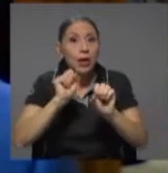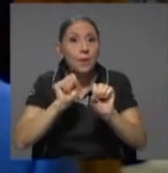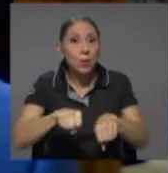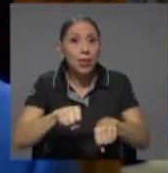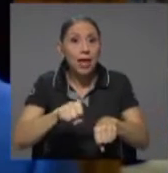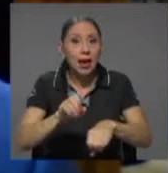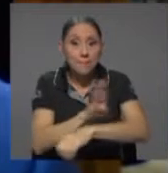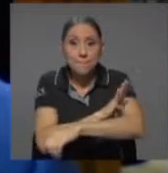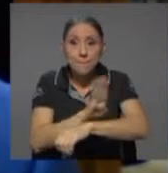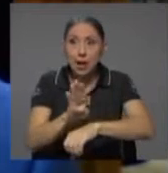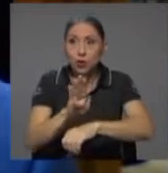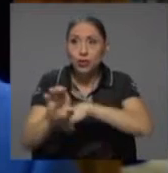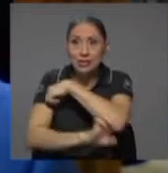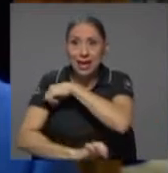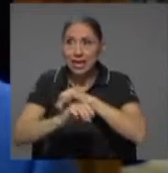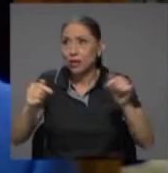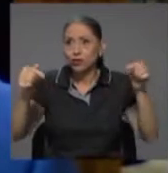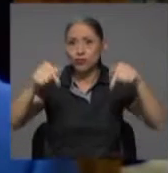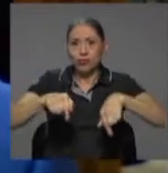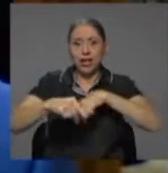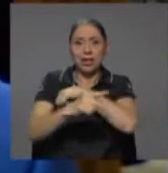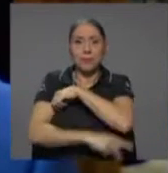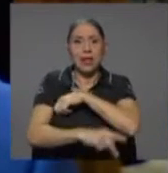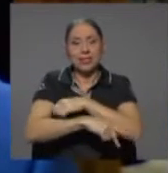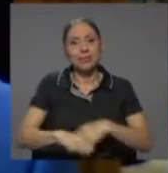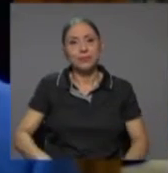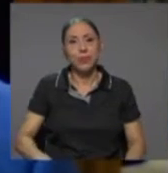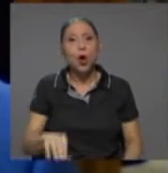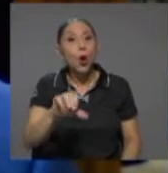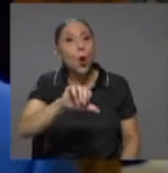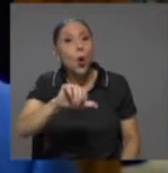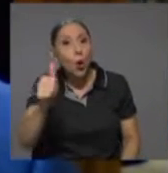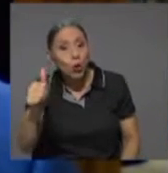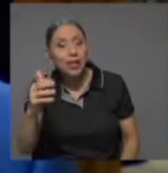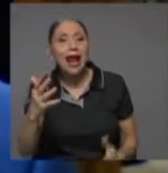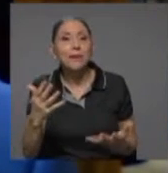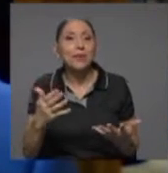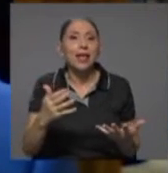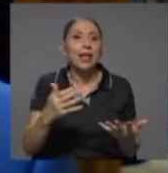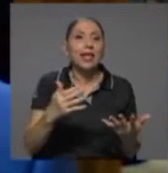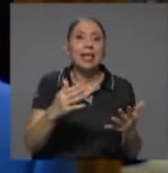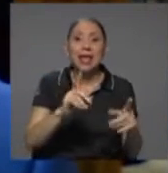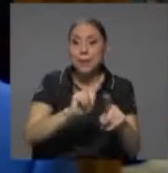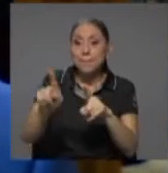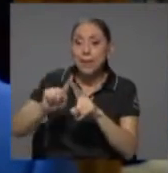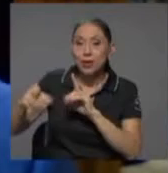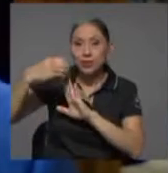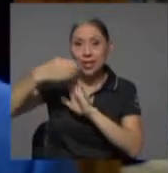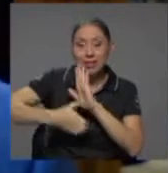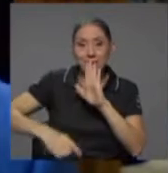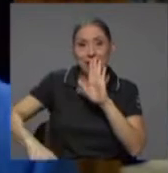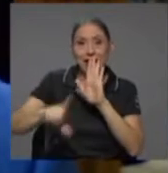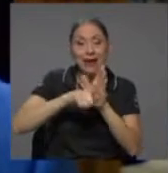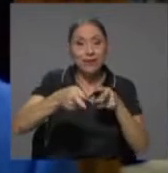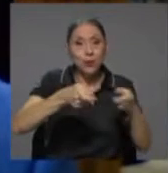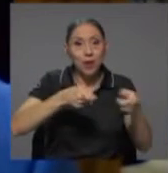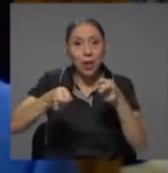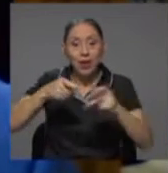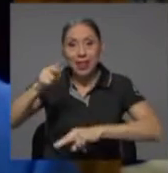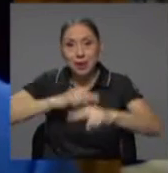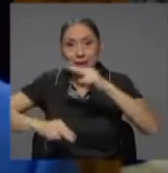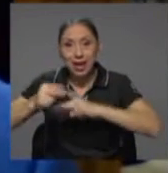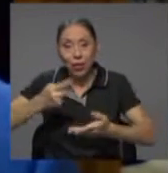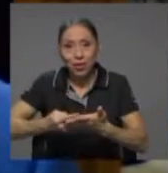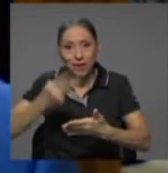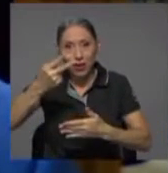extranjeros en el país, otra que reformó varios capítulos de la ley reguladora del mercado de valores y otras de ellas, otra